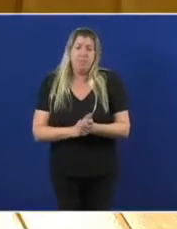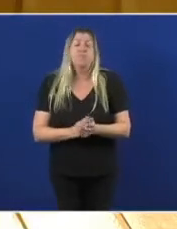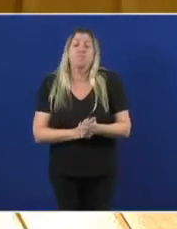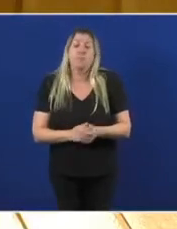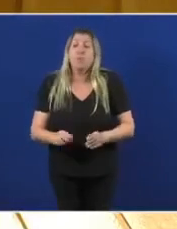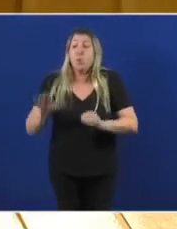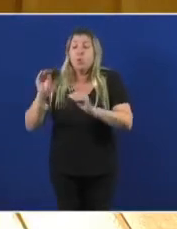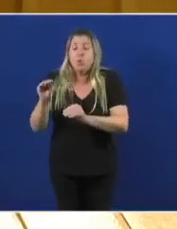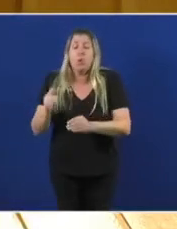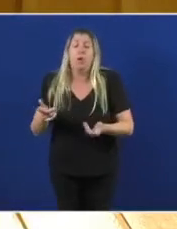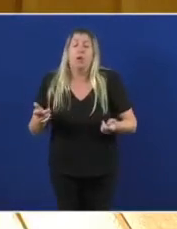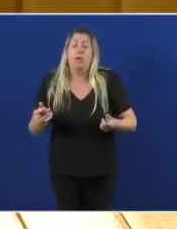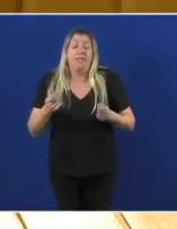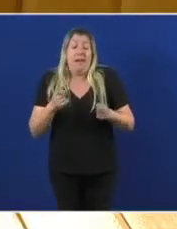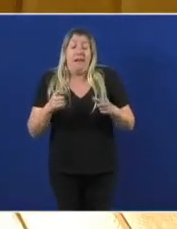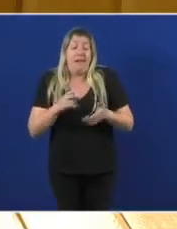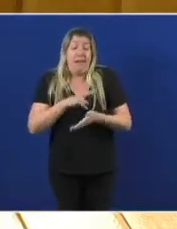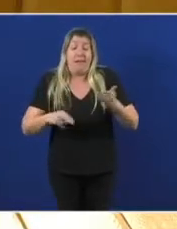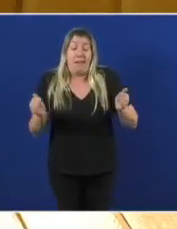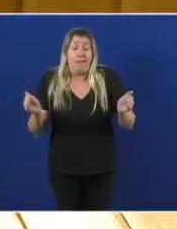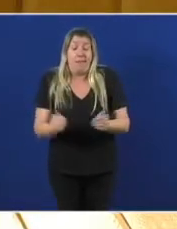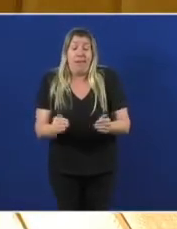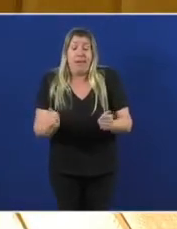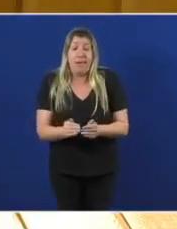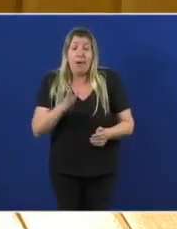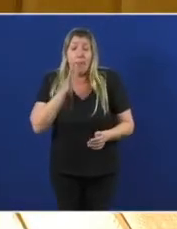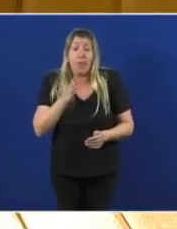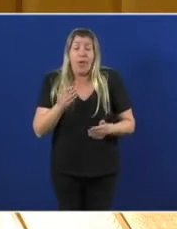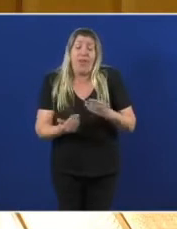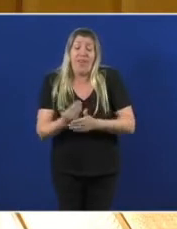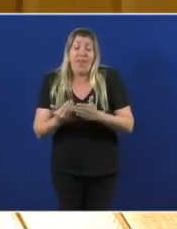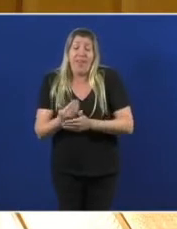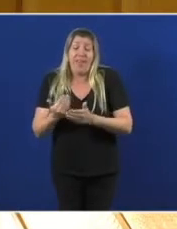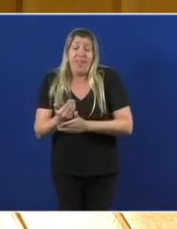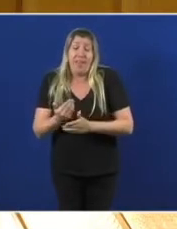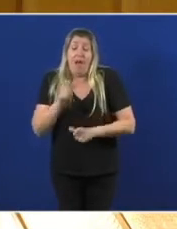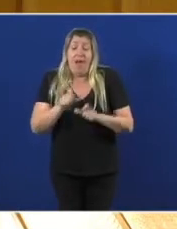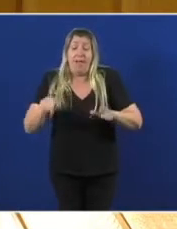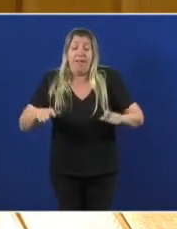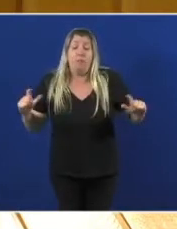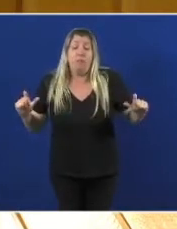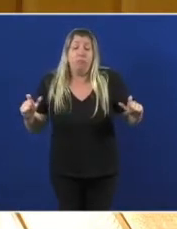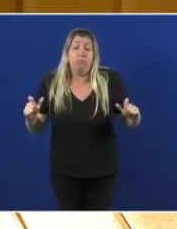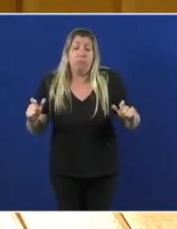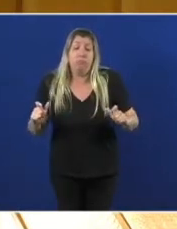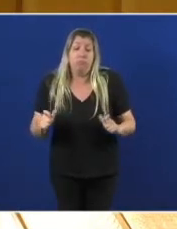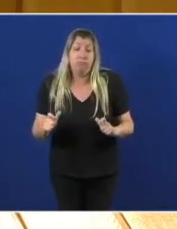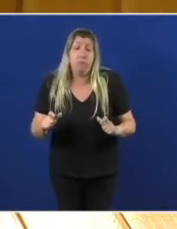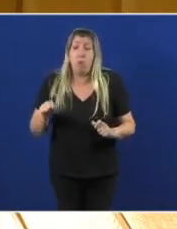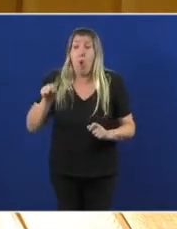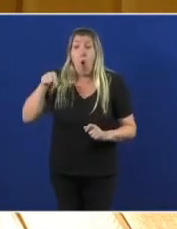Vostede fai Galiza máis pequena porque cada vez somos menos e esta maña deu uns datos